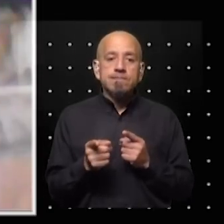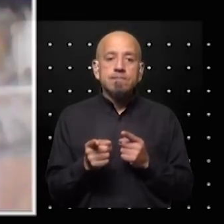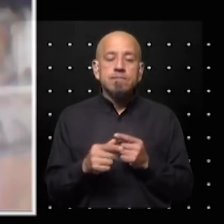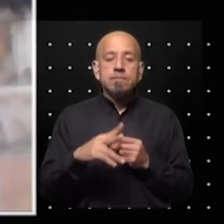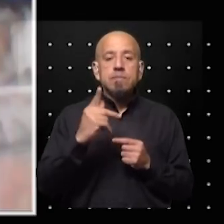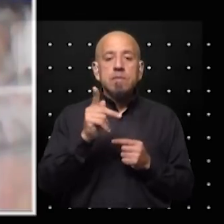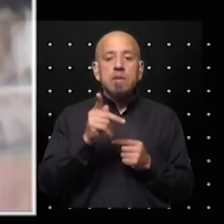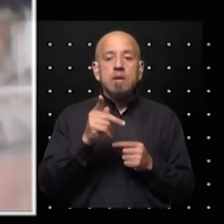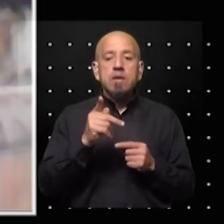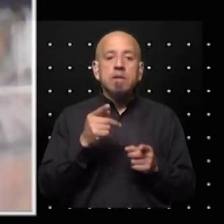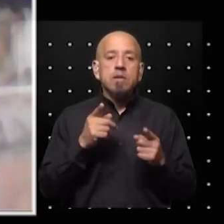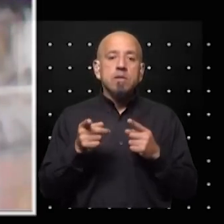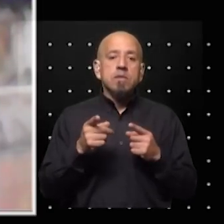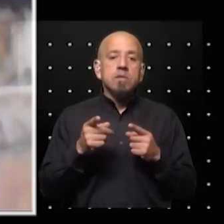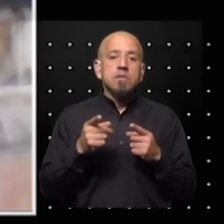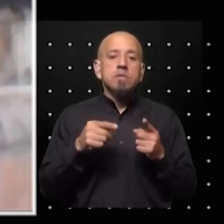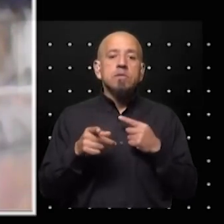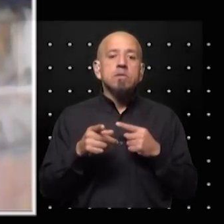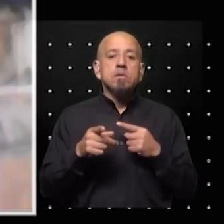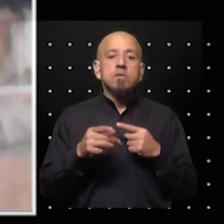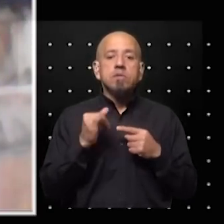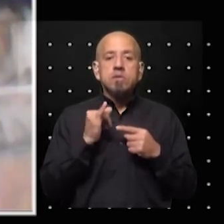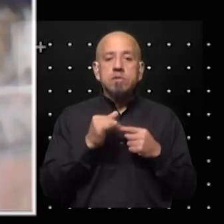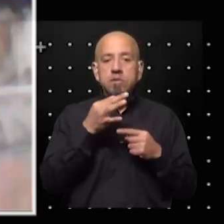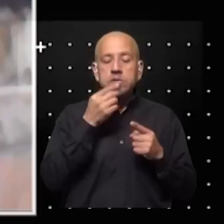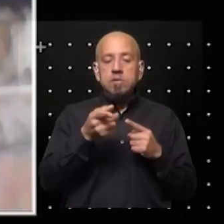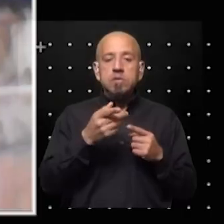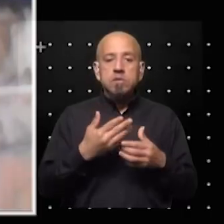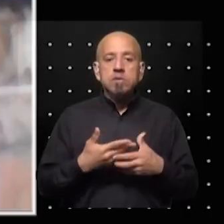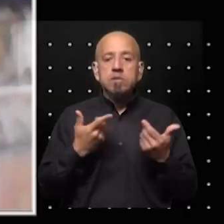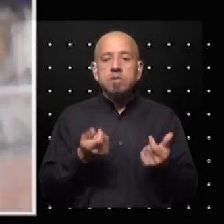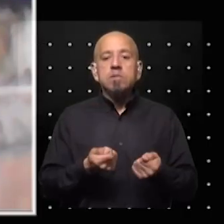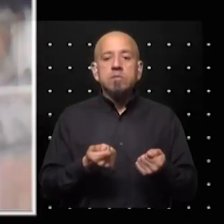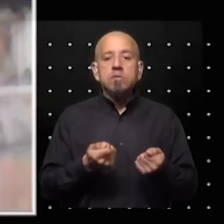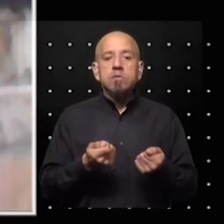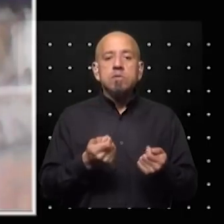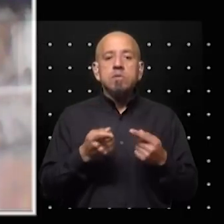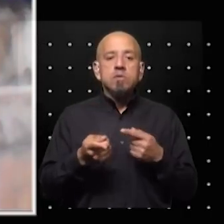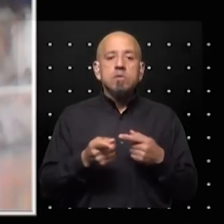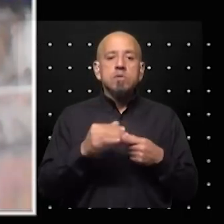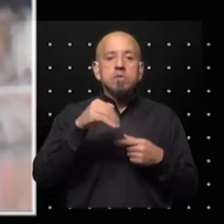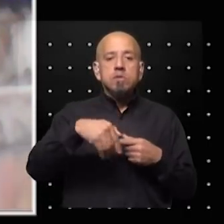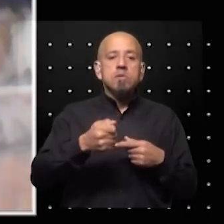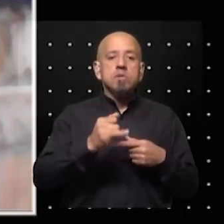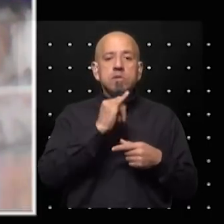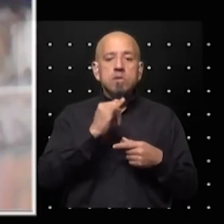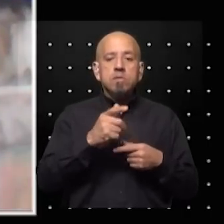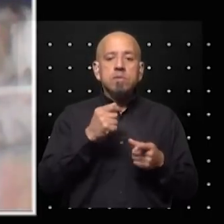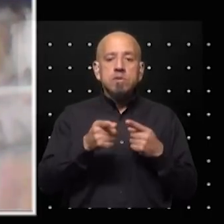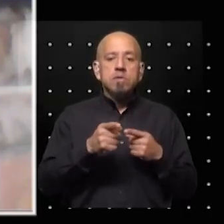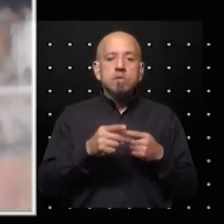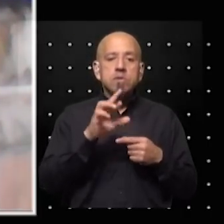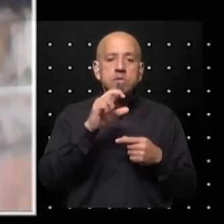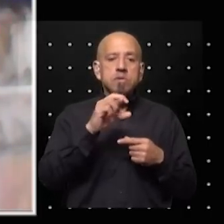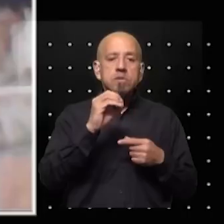kirchnerismo ha manifestado públicamente su apoyo a la candidatura de Sergio Massa y Agustín Rossi Agustín Rossi